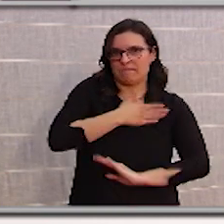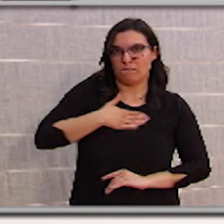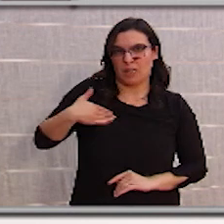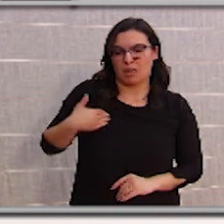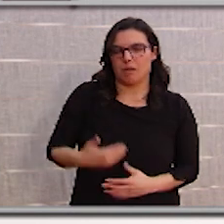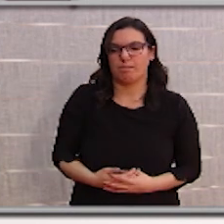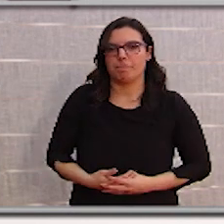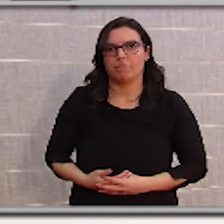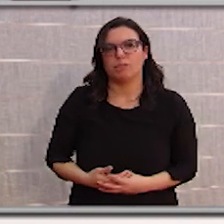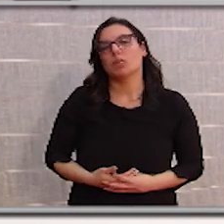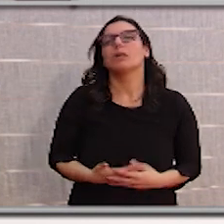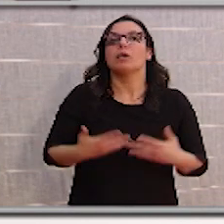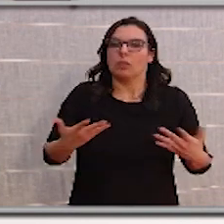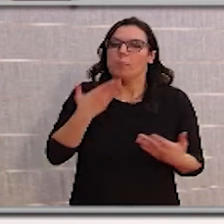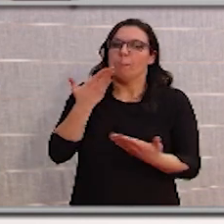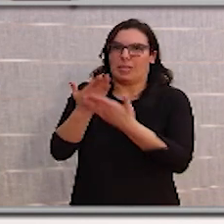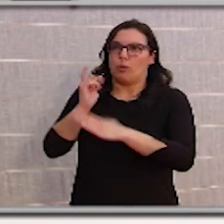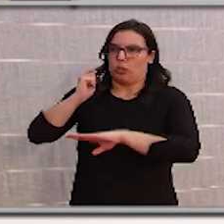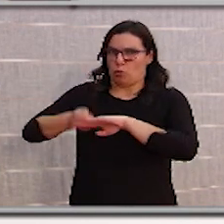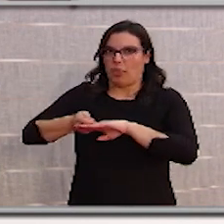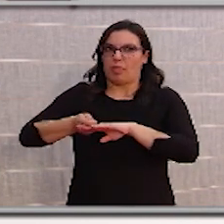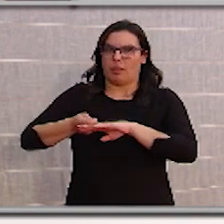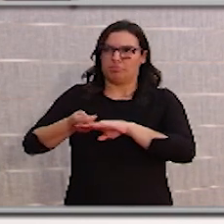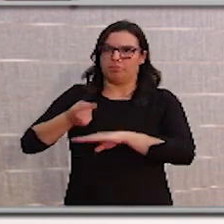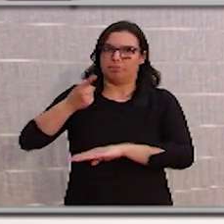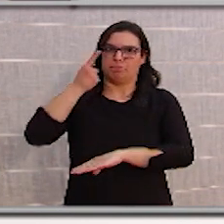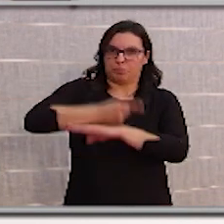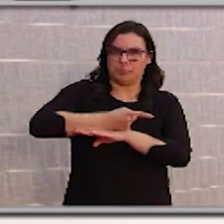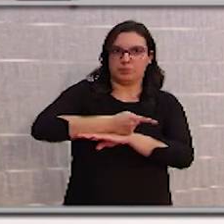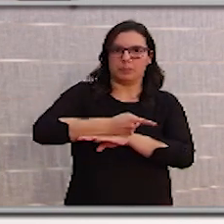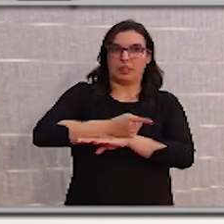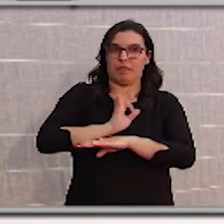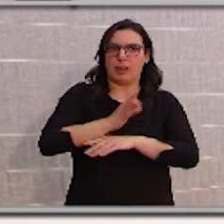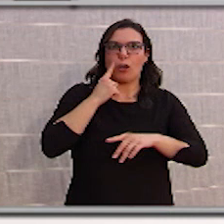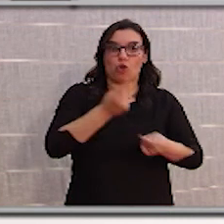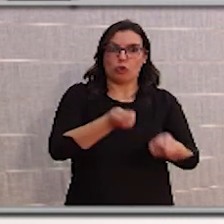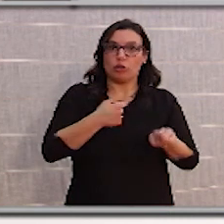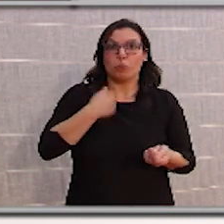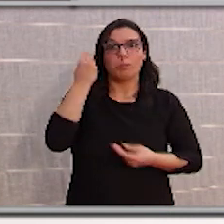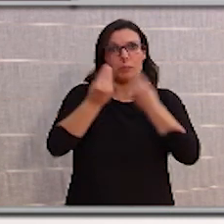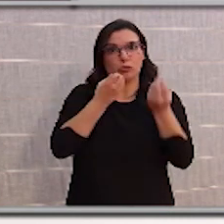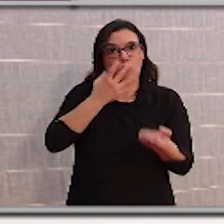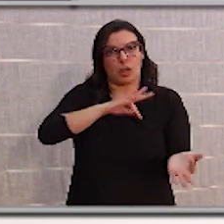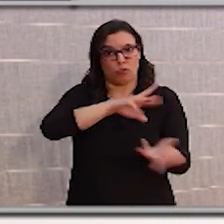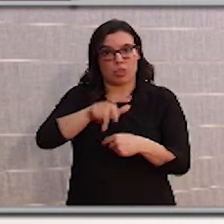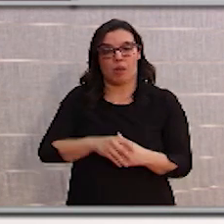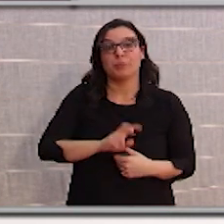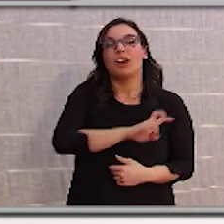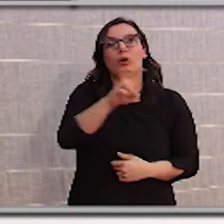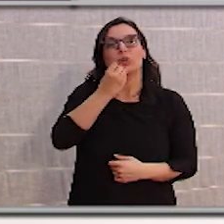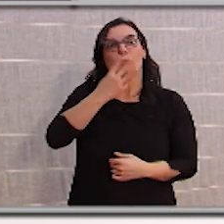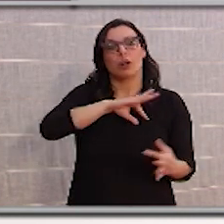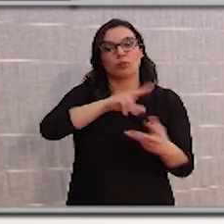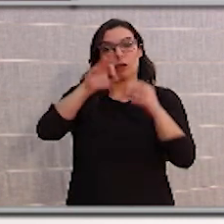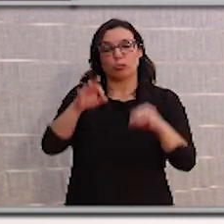Entonces, bueno, pues tuvimos que pedir eso y lo cierto es que se contuvo y yo creo que es una buena noticia. Otra buena noticia es que